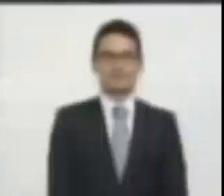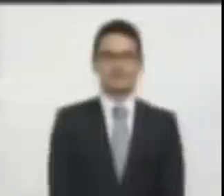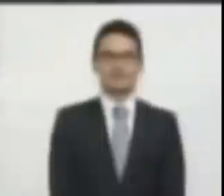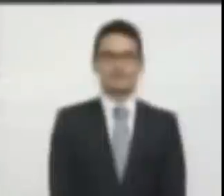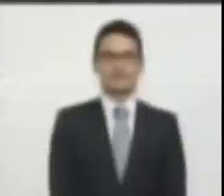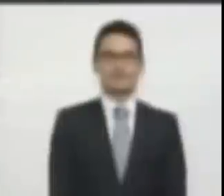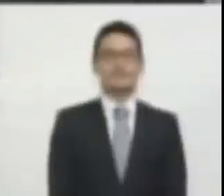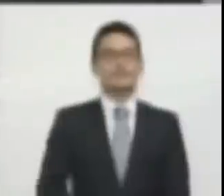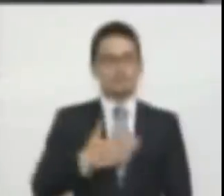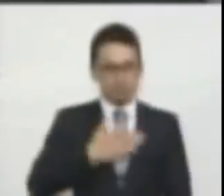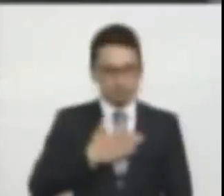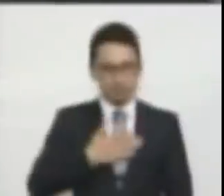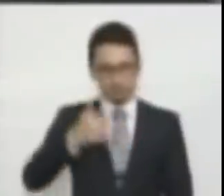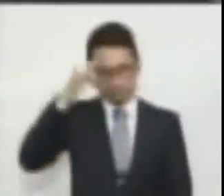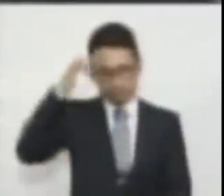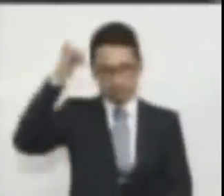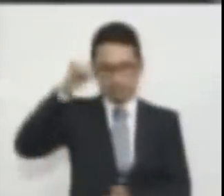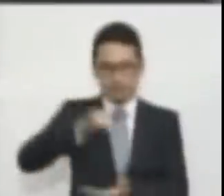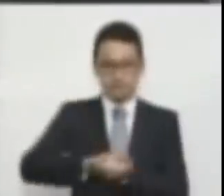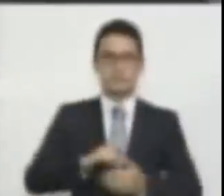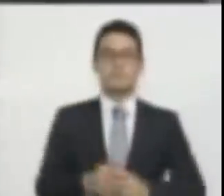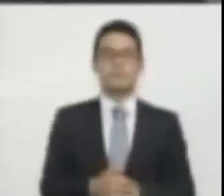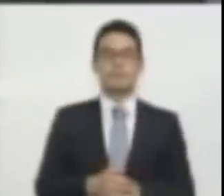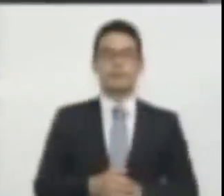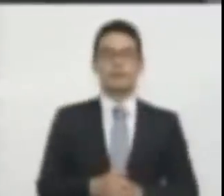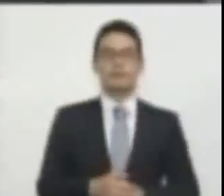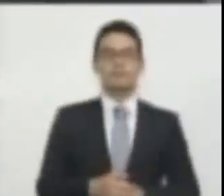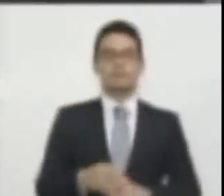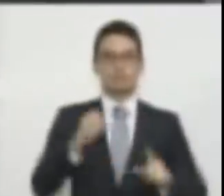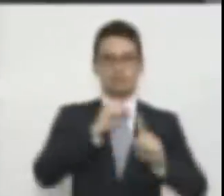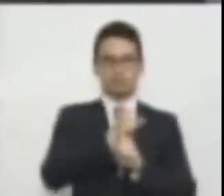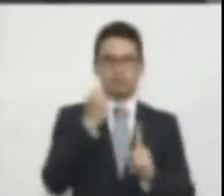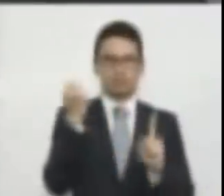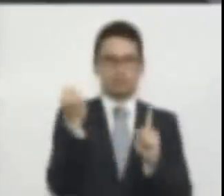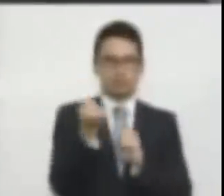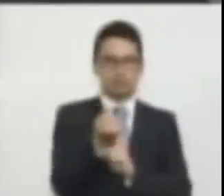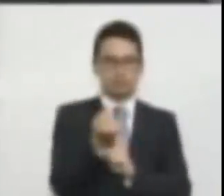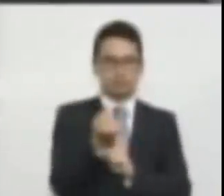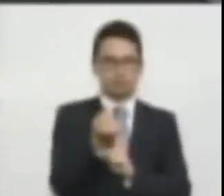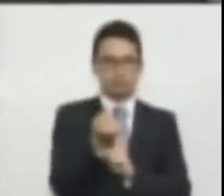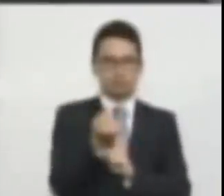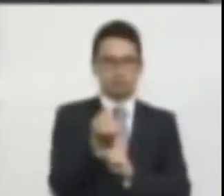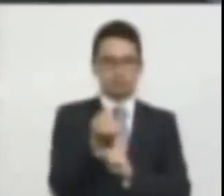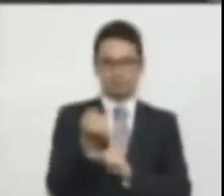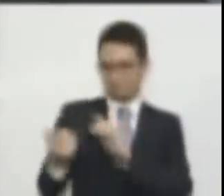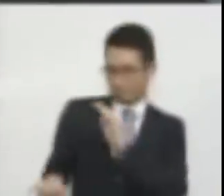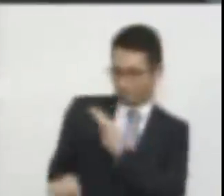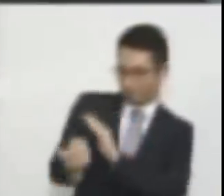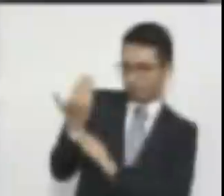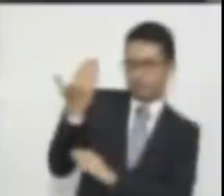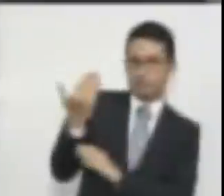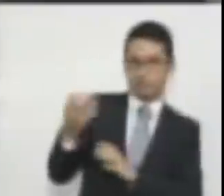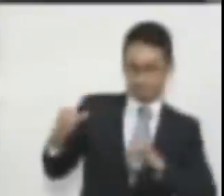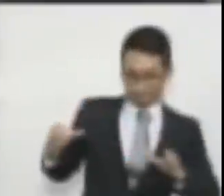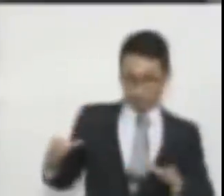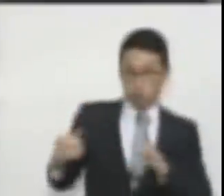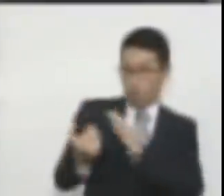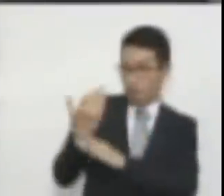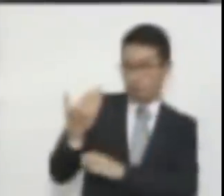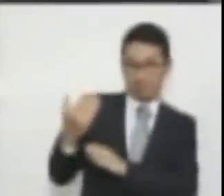Yo creo que en las sociedades contemporáneas el movimiento gay